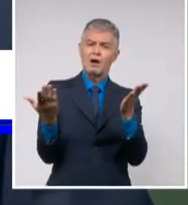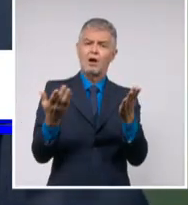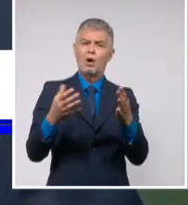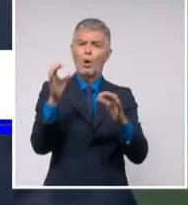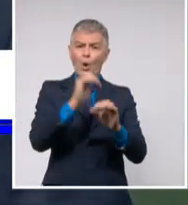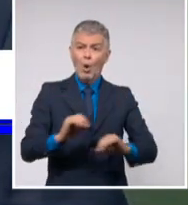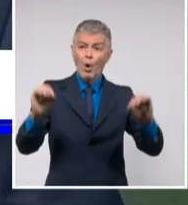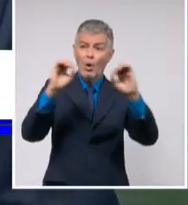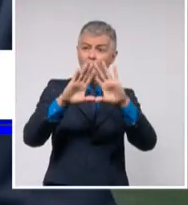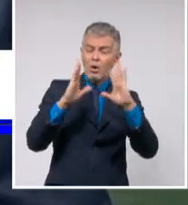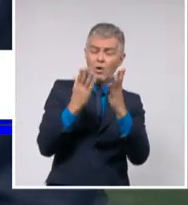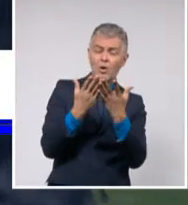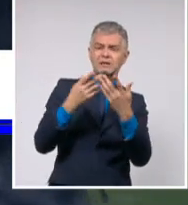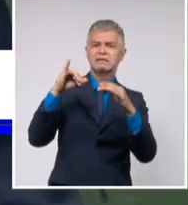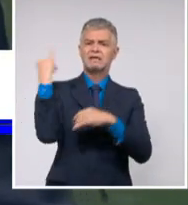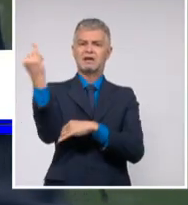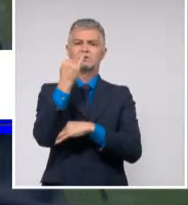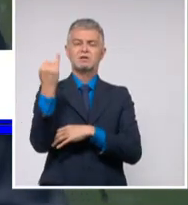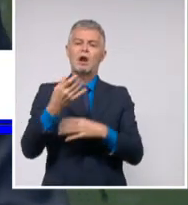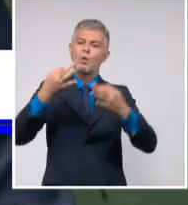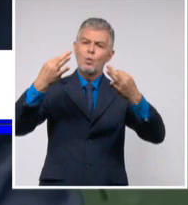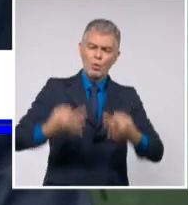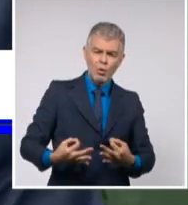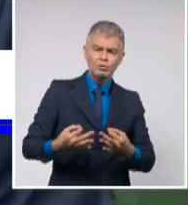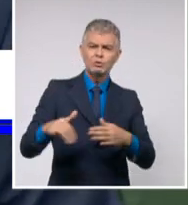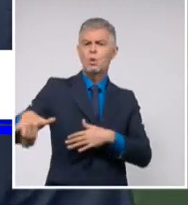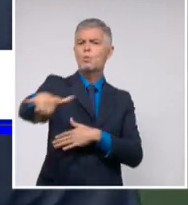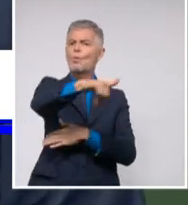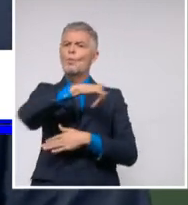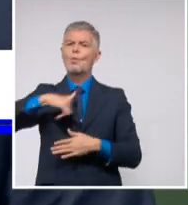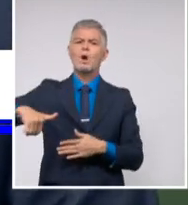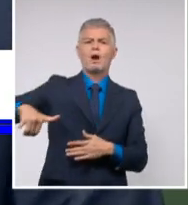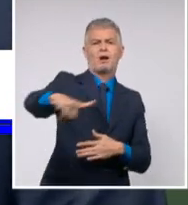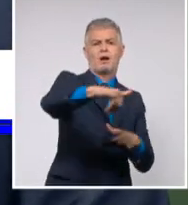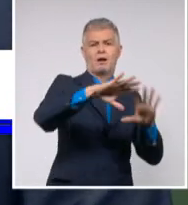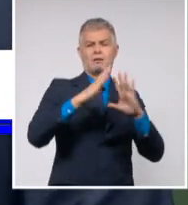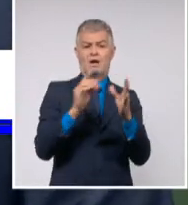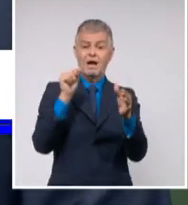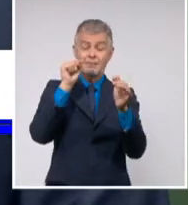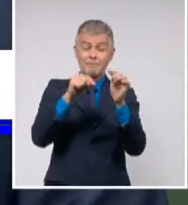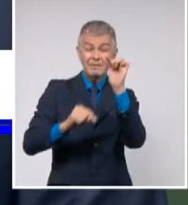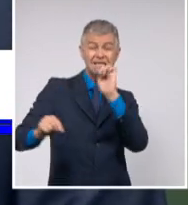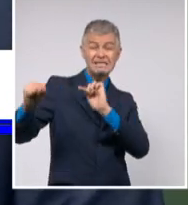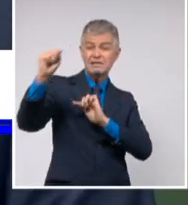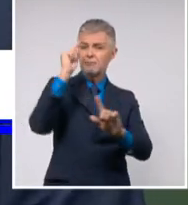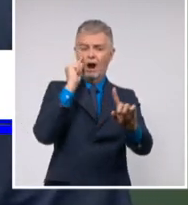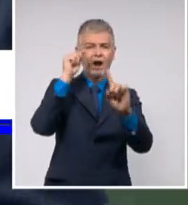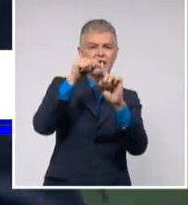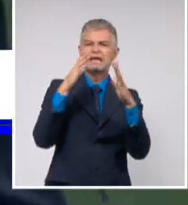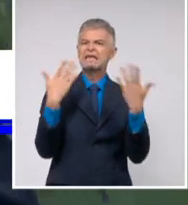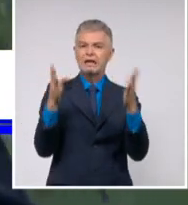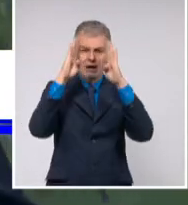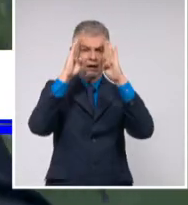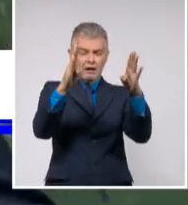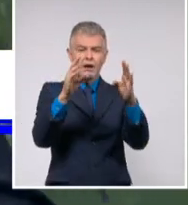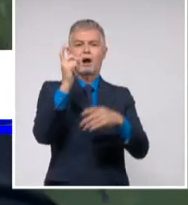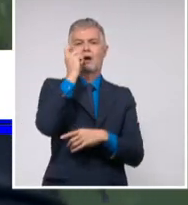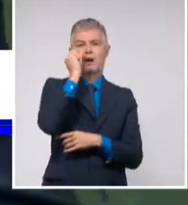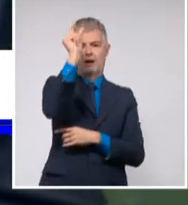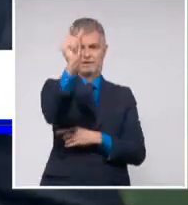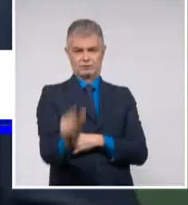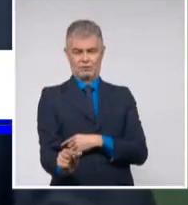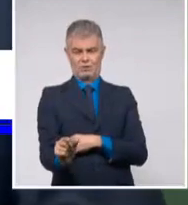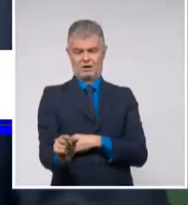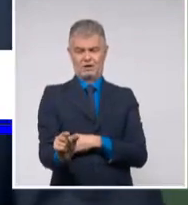justo y equitativo, en cuyo centro se ubique realmente el ser humano, su dignidad y bienestar.